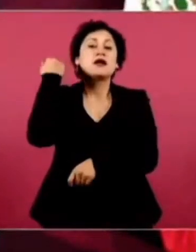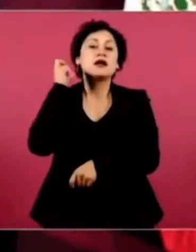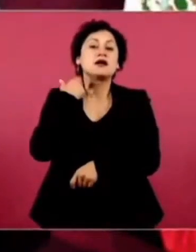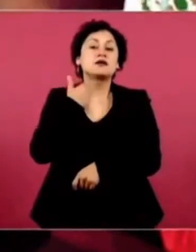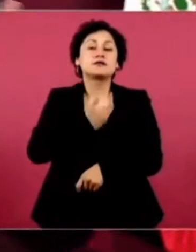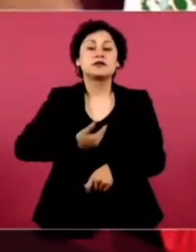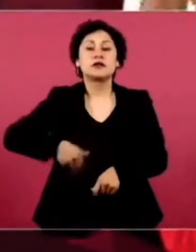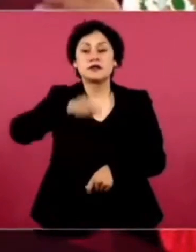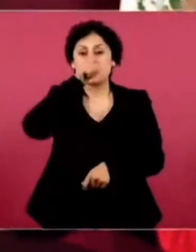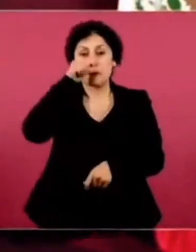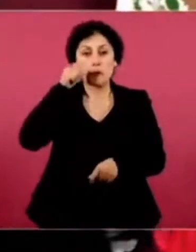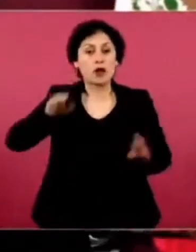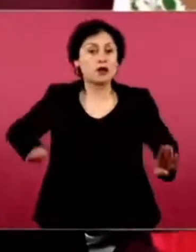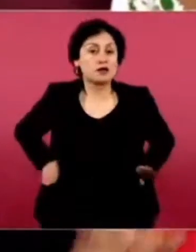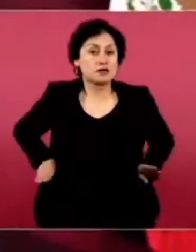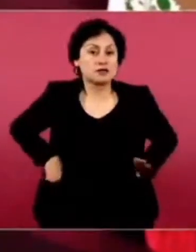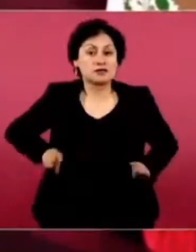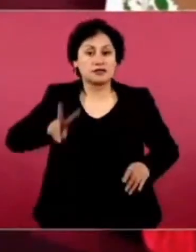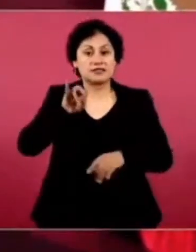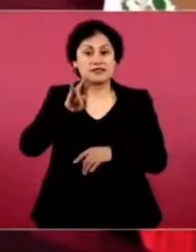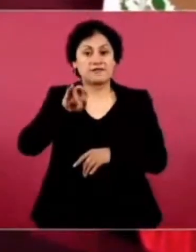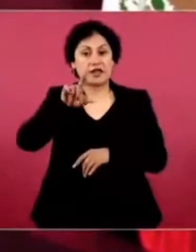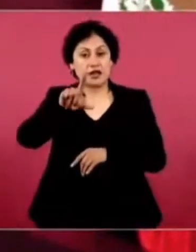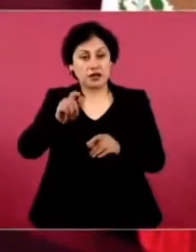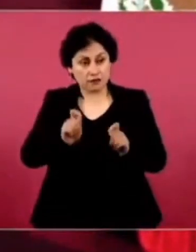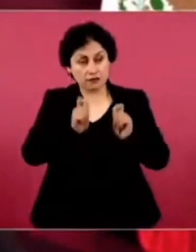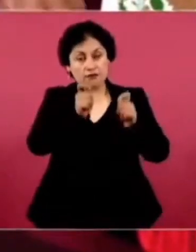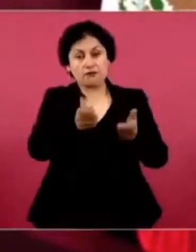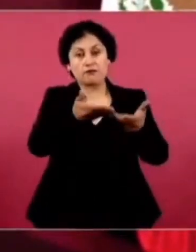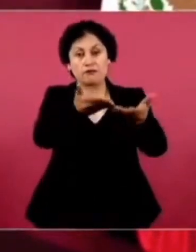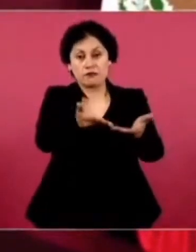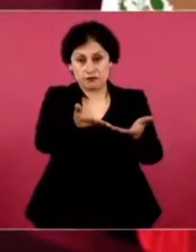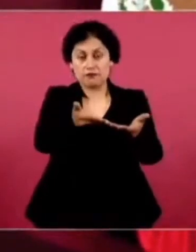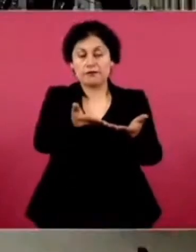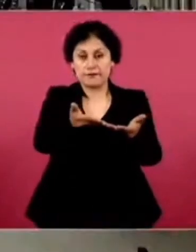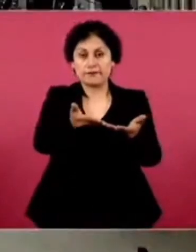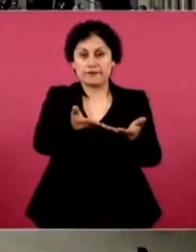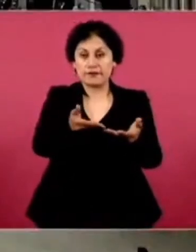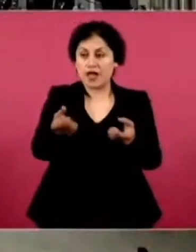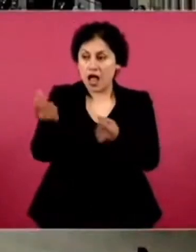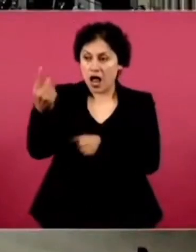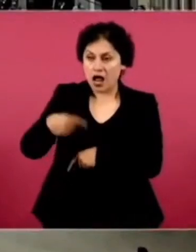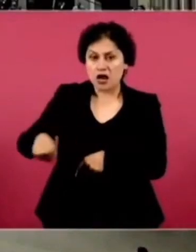Y. Hay cierta inconformidad. Porque. Cuando nos invaden.